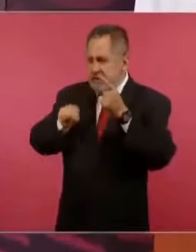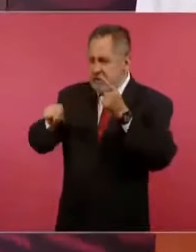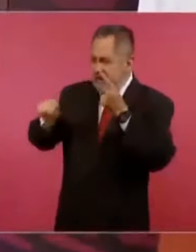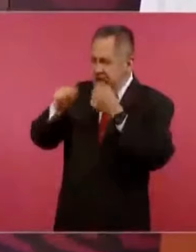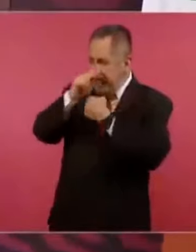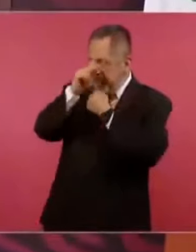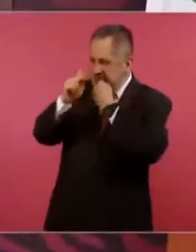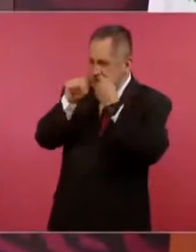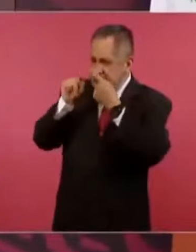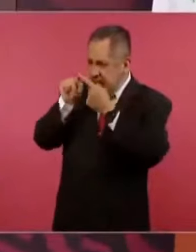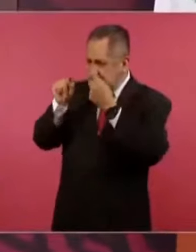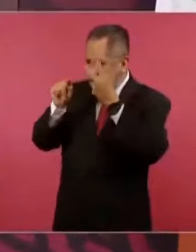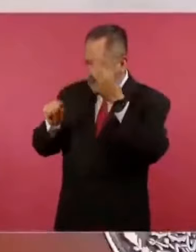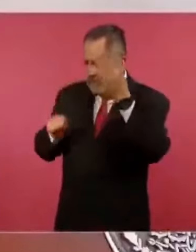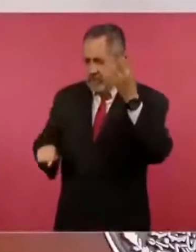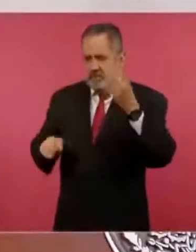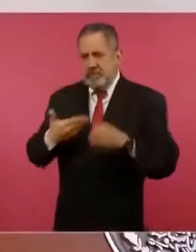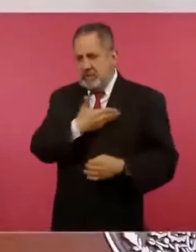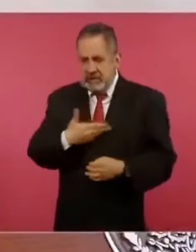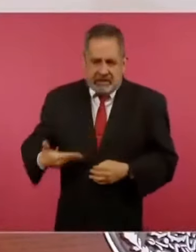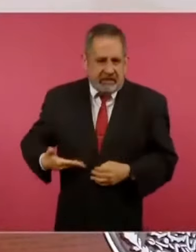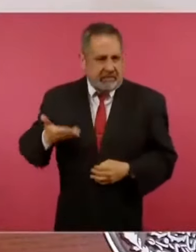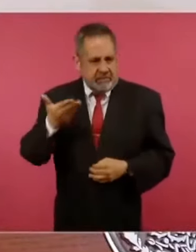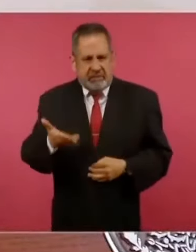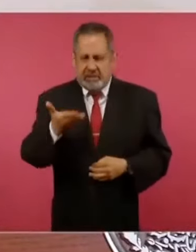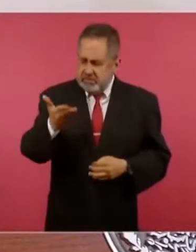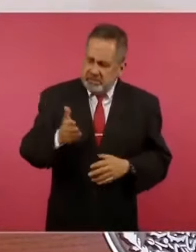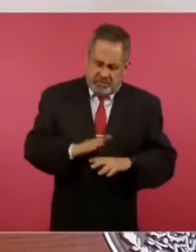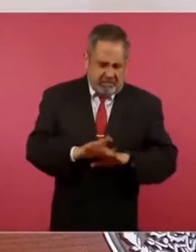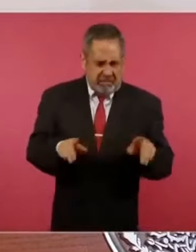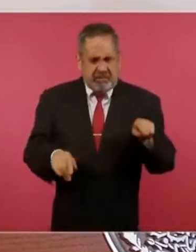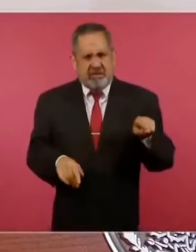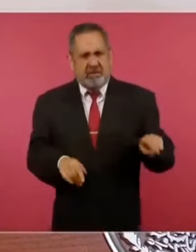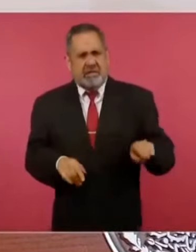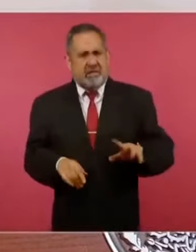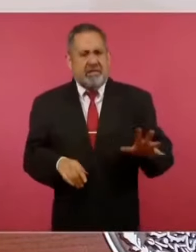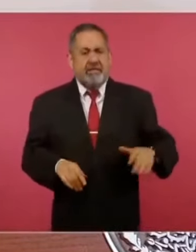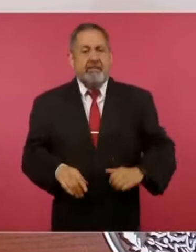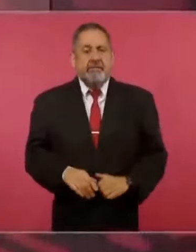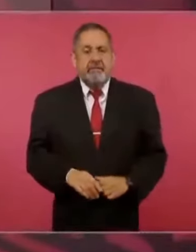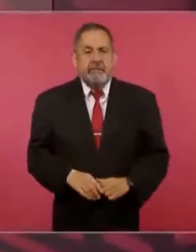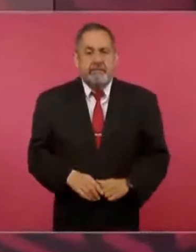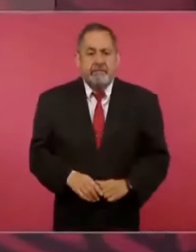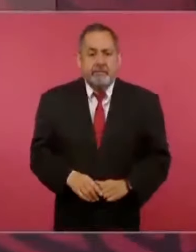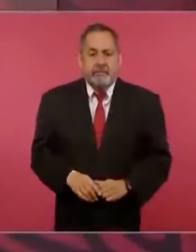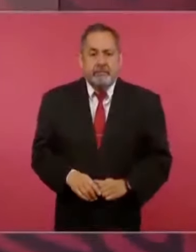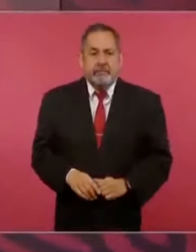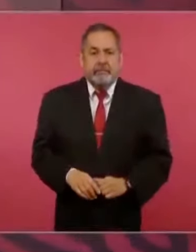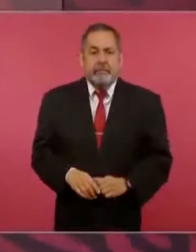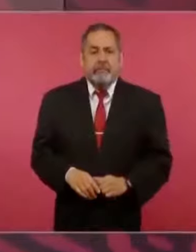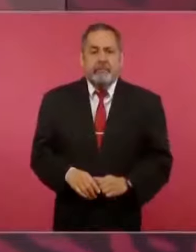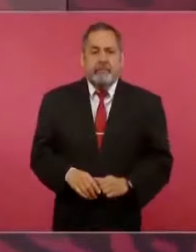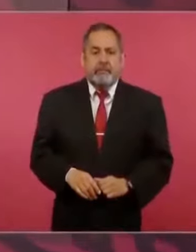países, dirigentes pidiendo que le